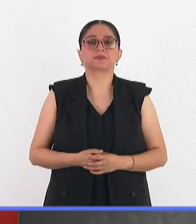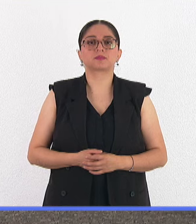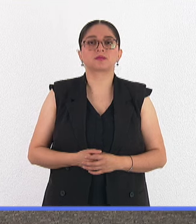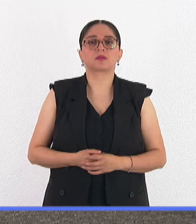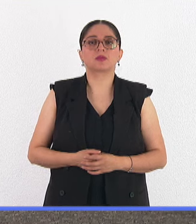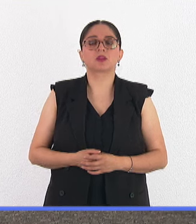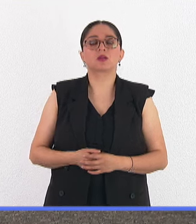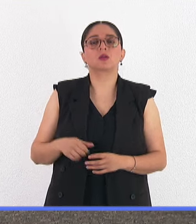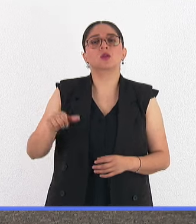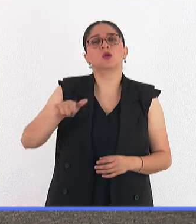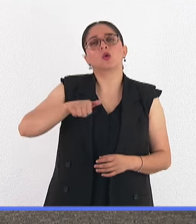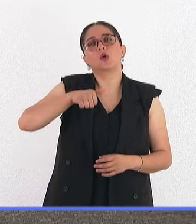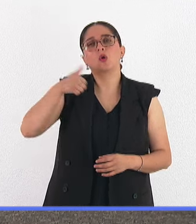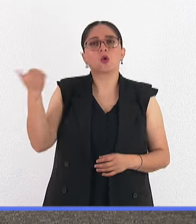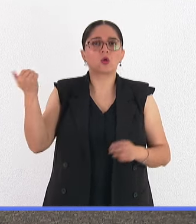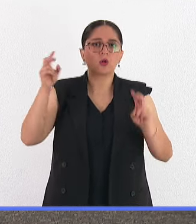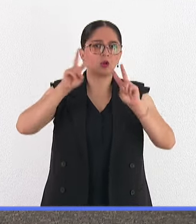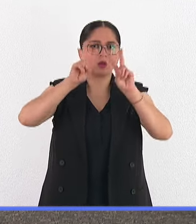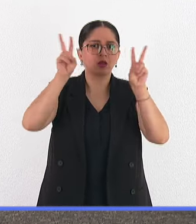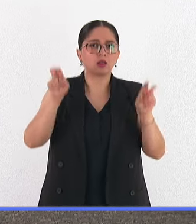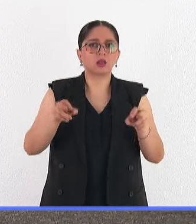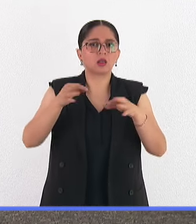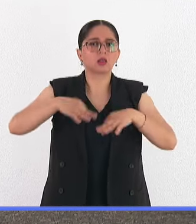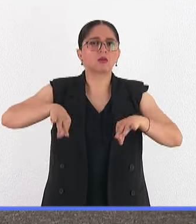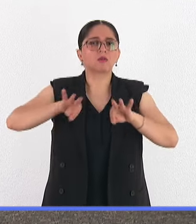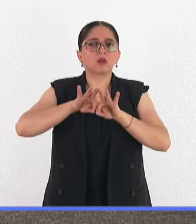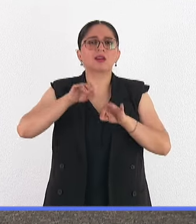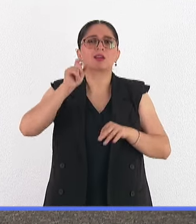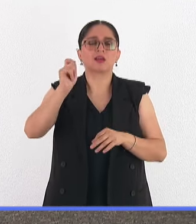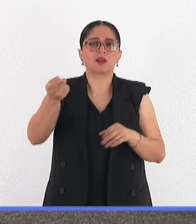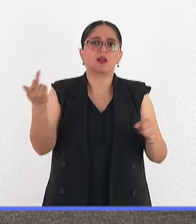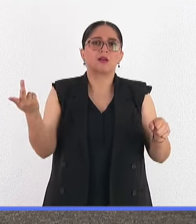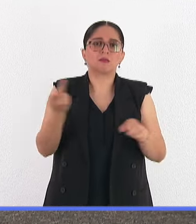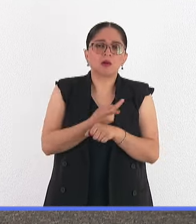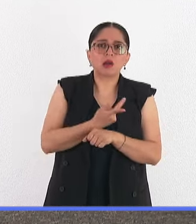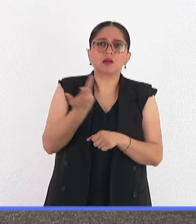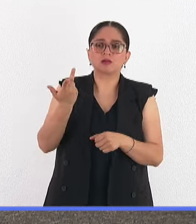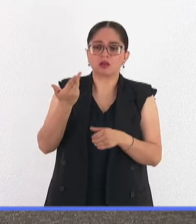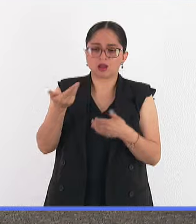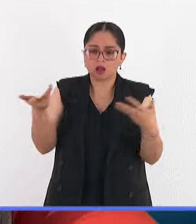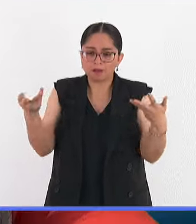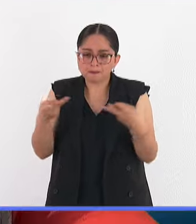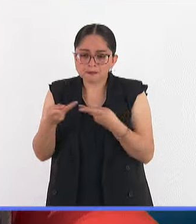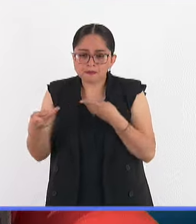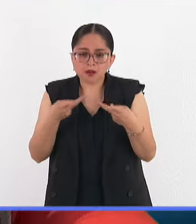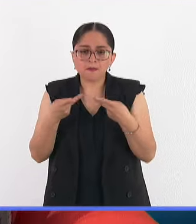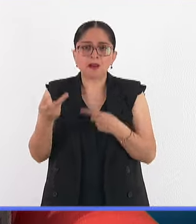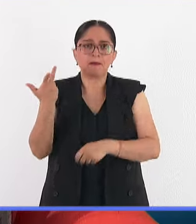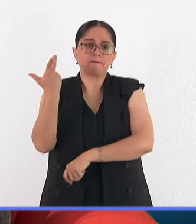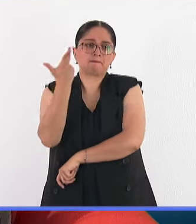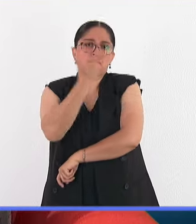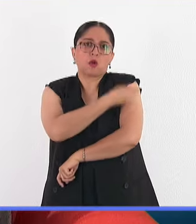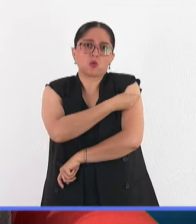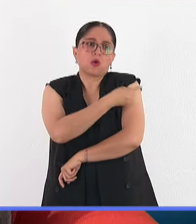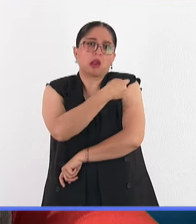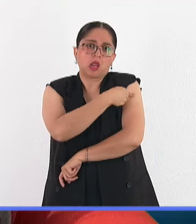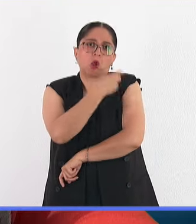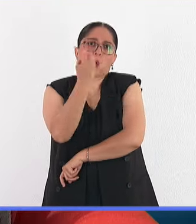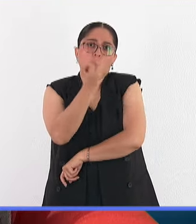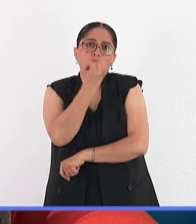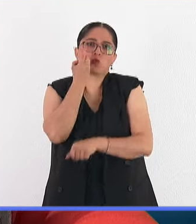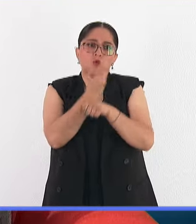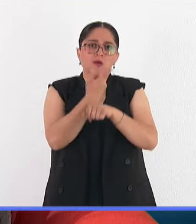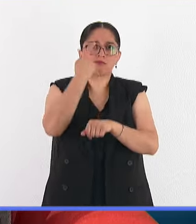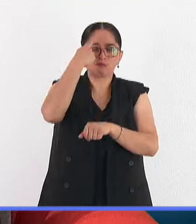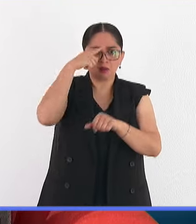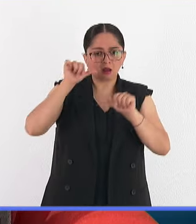hay otro tema importante del que no hemos hablado, que son los tratamientos, el desarrollo de vacunas, que sería pues la alternativa a las